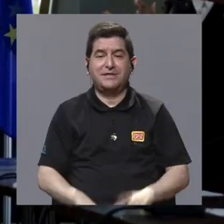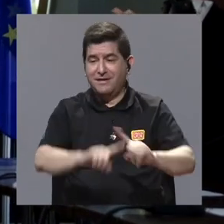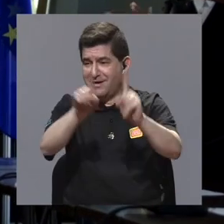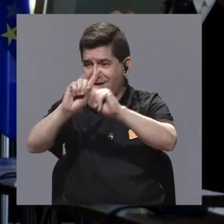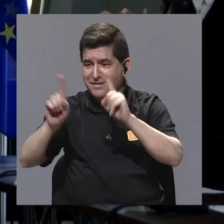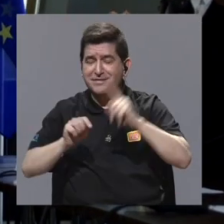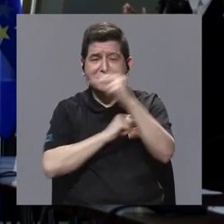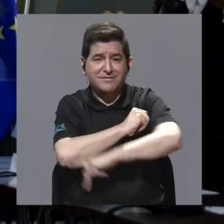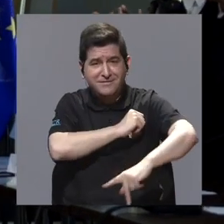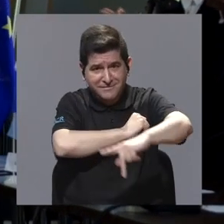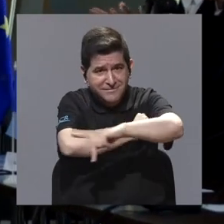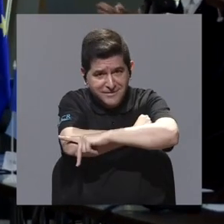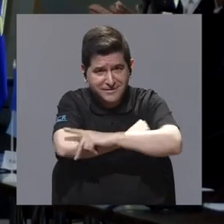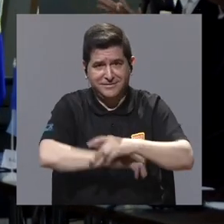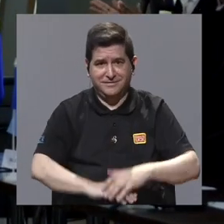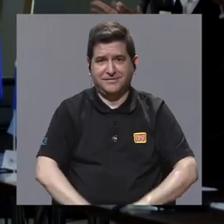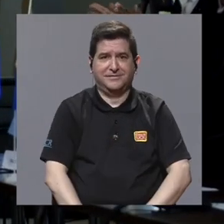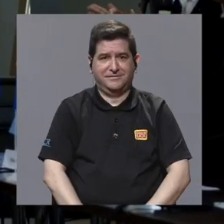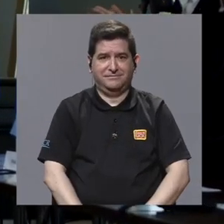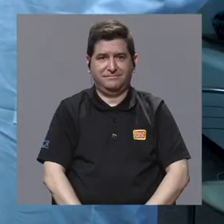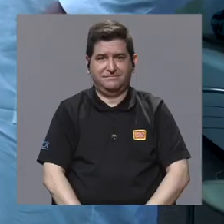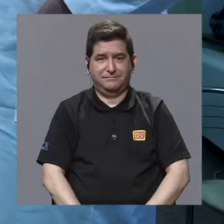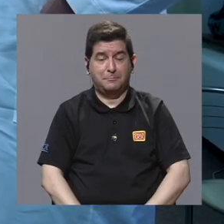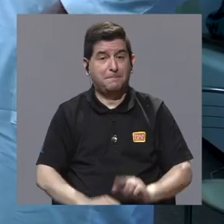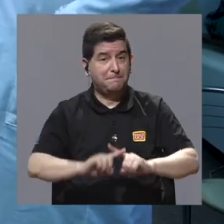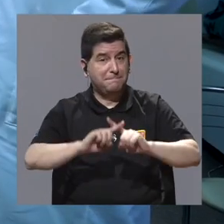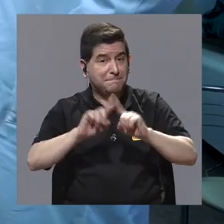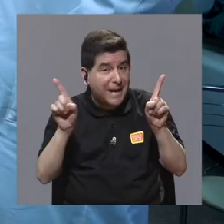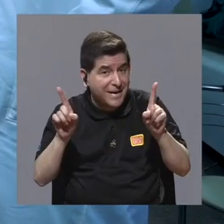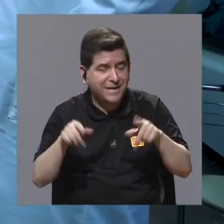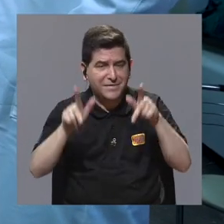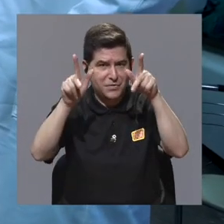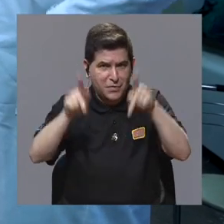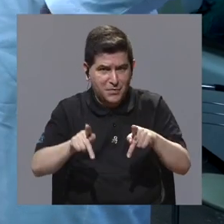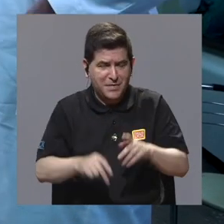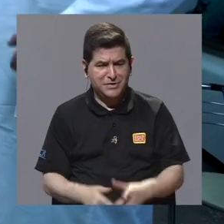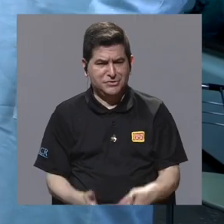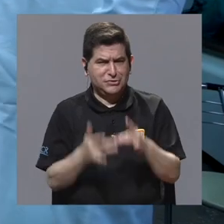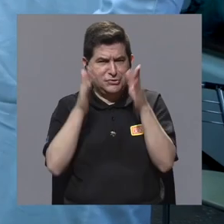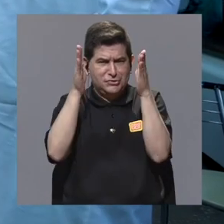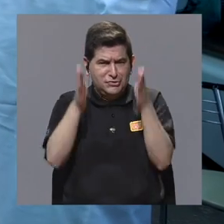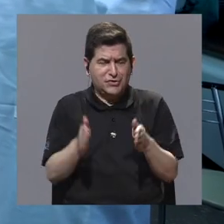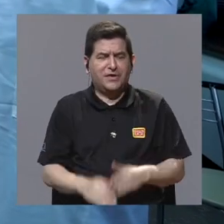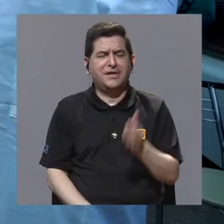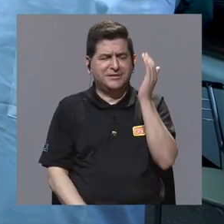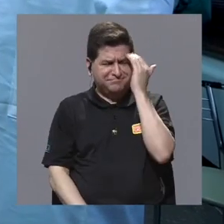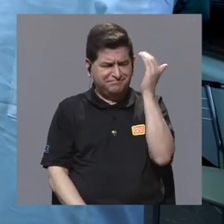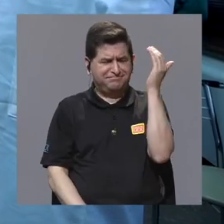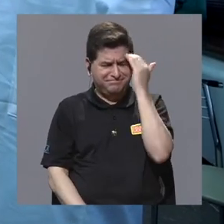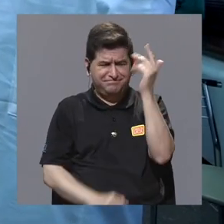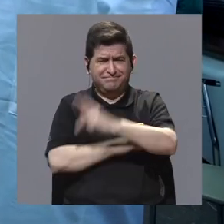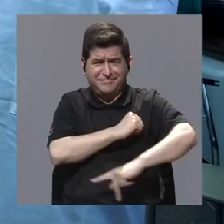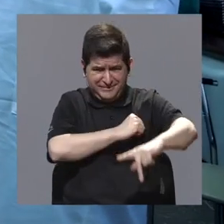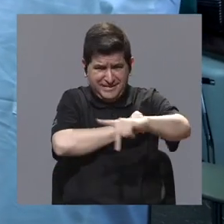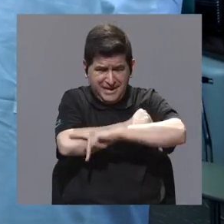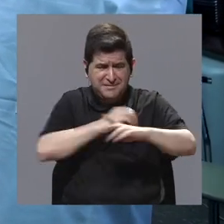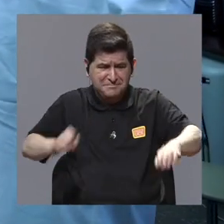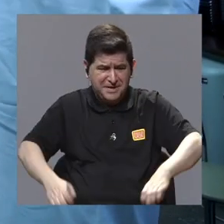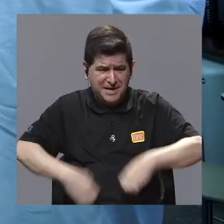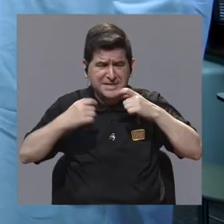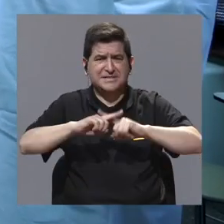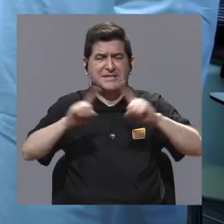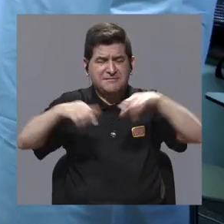de los diferentes países. No obstante, las personas expertas son conscientes que en el país